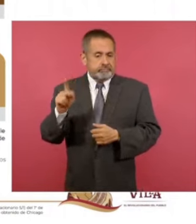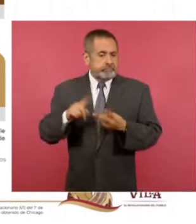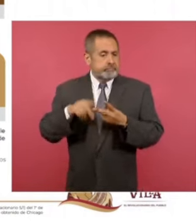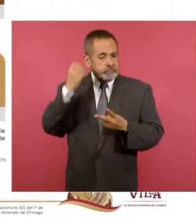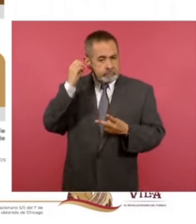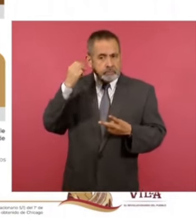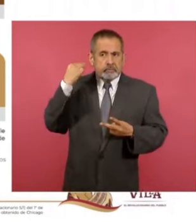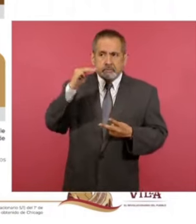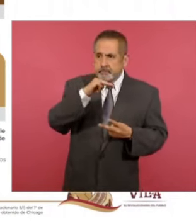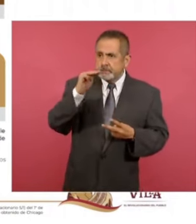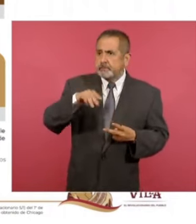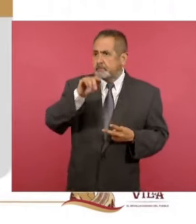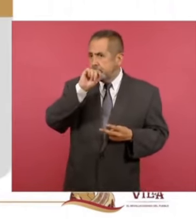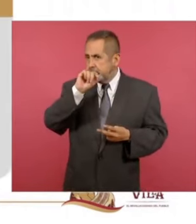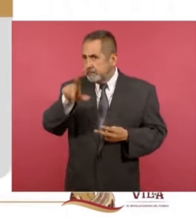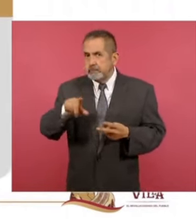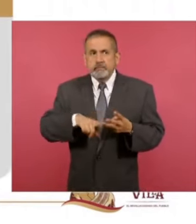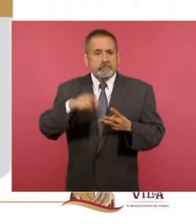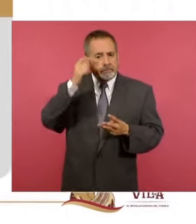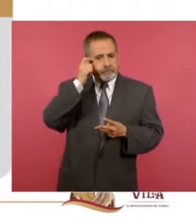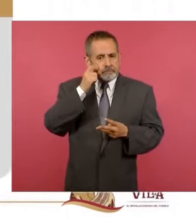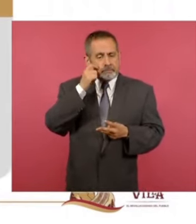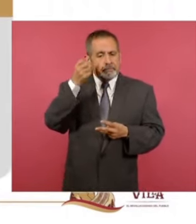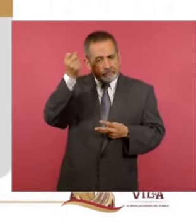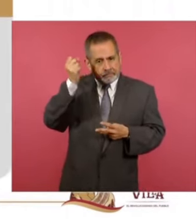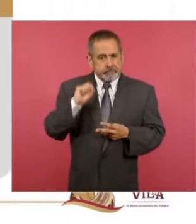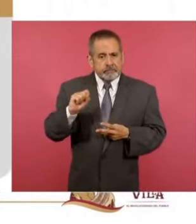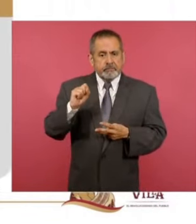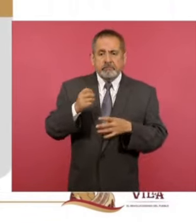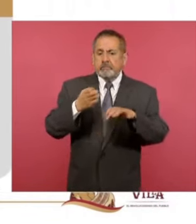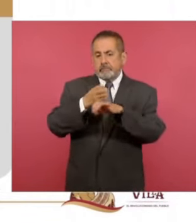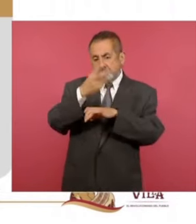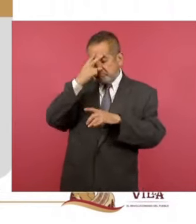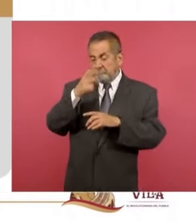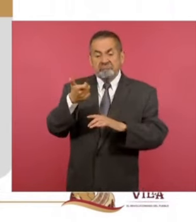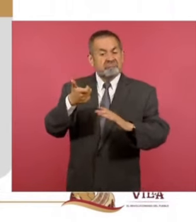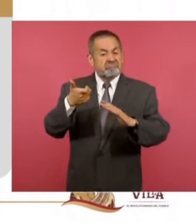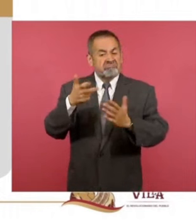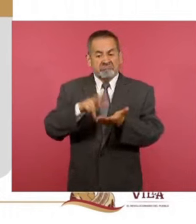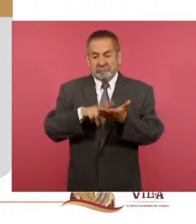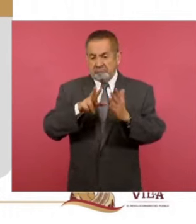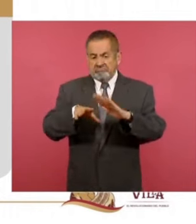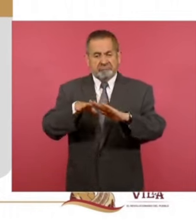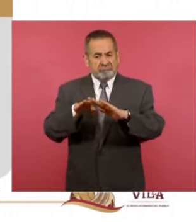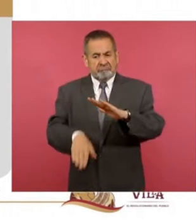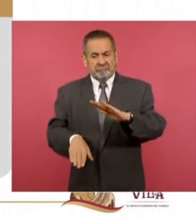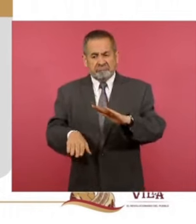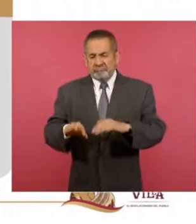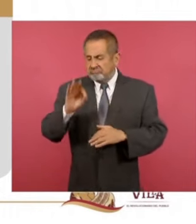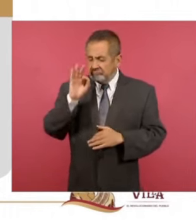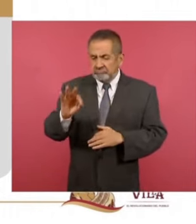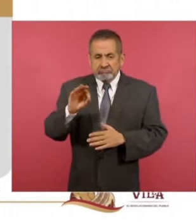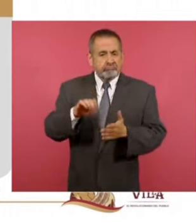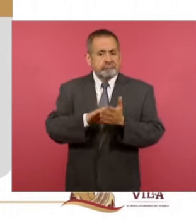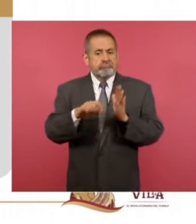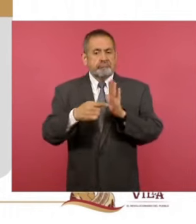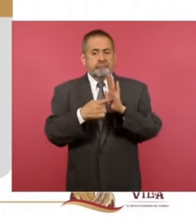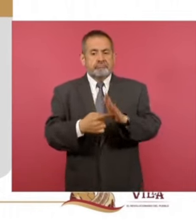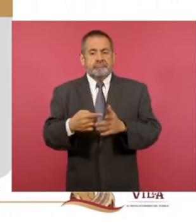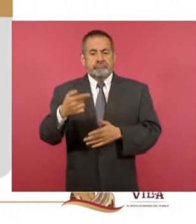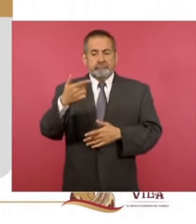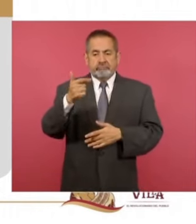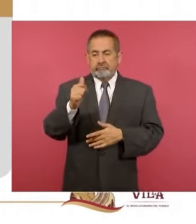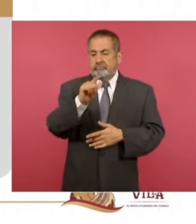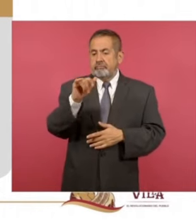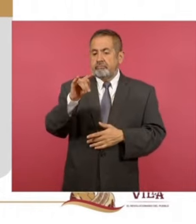Oaxaca, en Michoacán, en Jalisco, en Guerrero, en Sinaloa y en el Estado de México. Un ejemplo de ello, gas El Gallito,